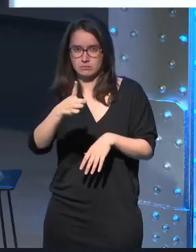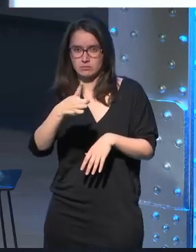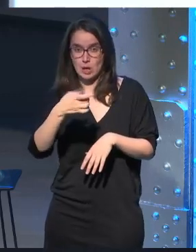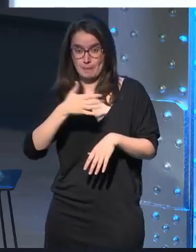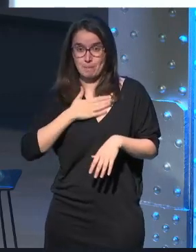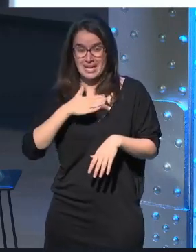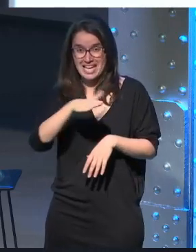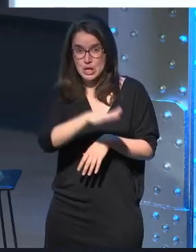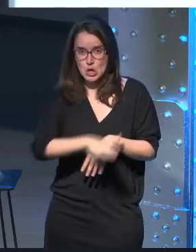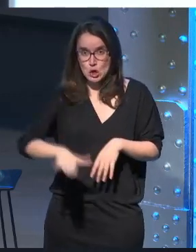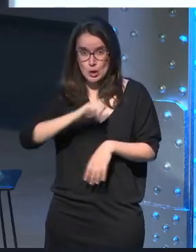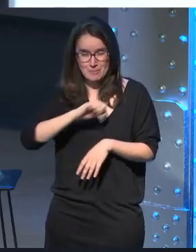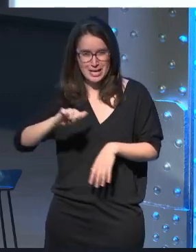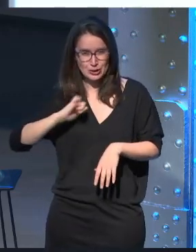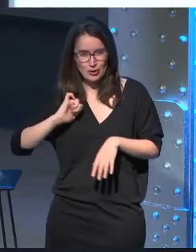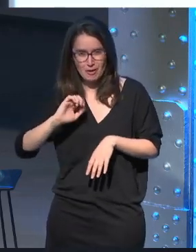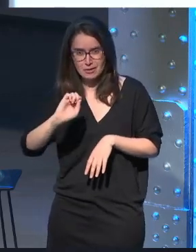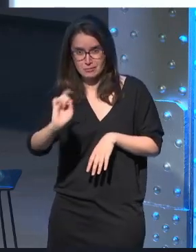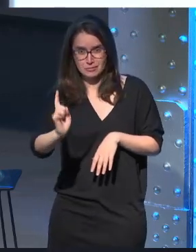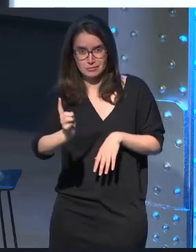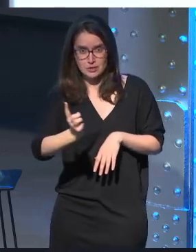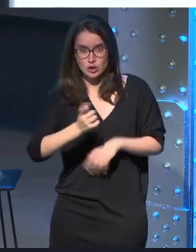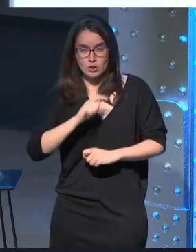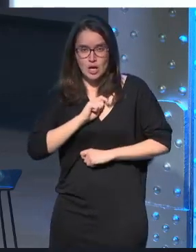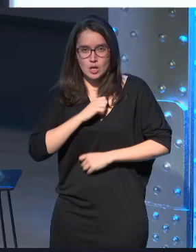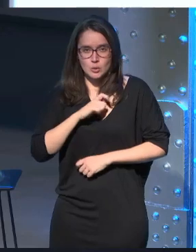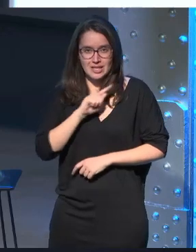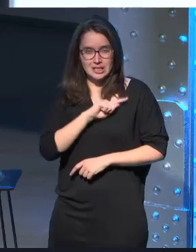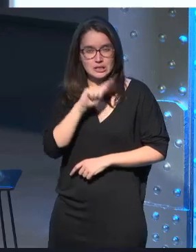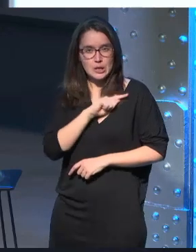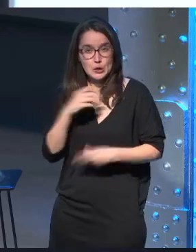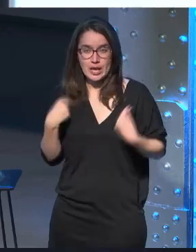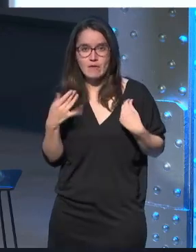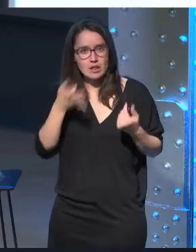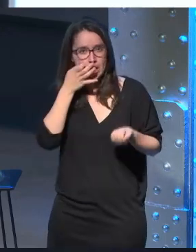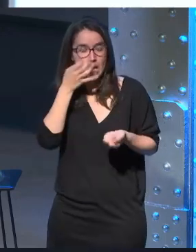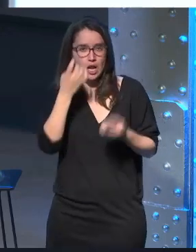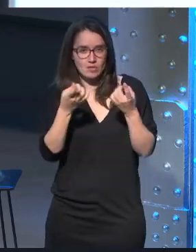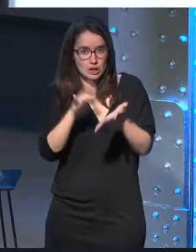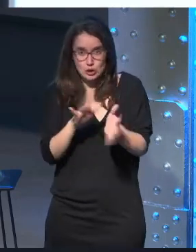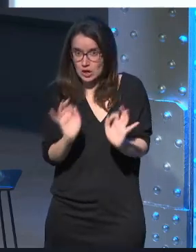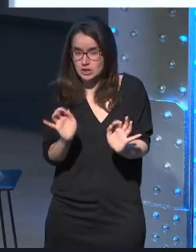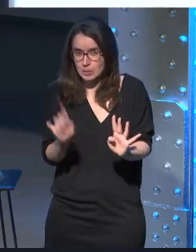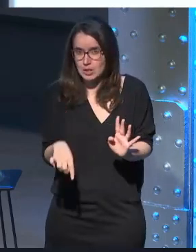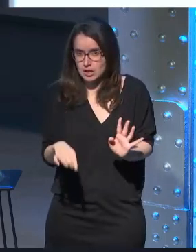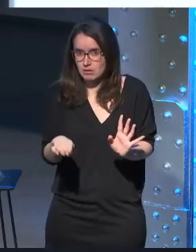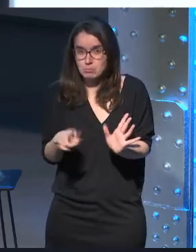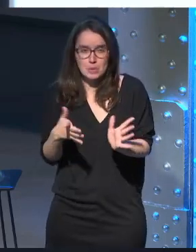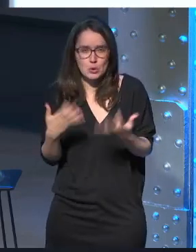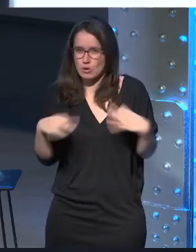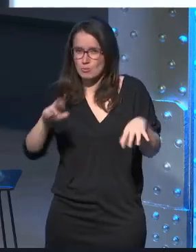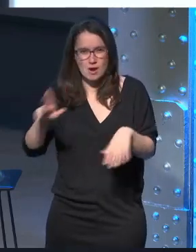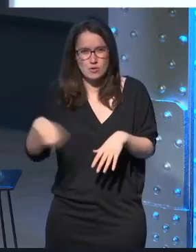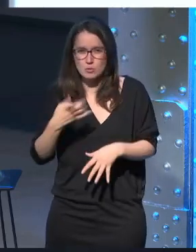en tu zona en tu espacio personal en espacio íntimo eso genera una sensación que en la vida real bueno, a veces sucede claro que sí pero no es normal